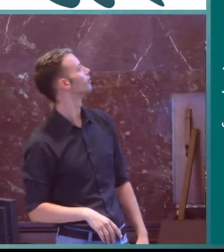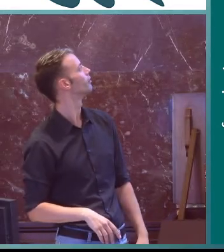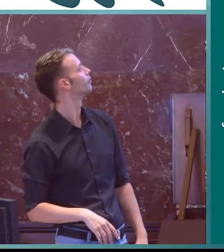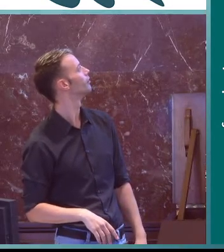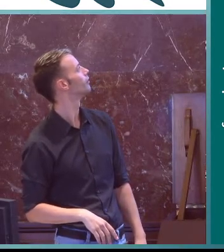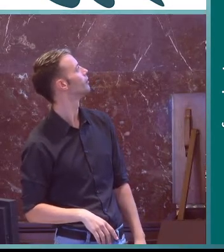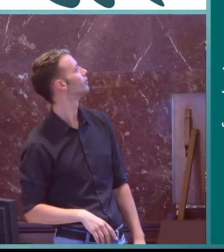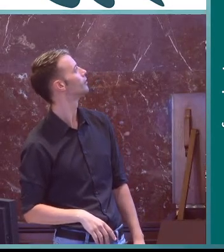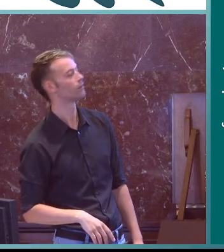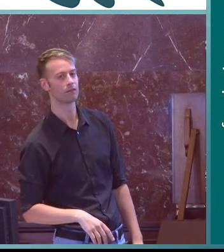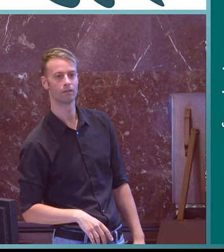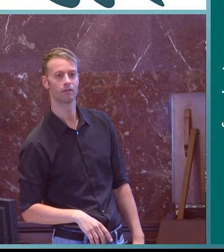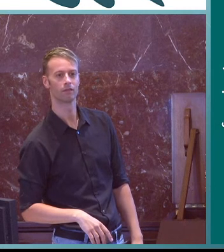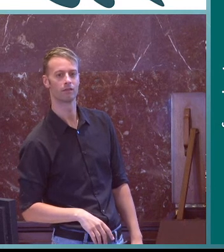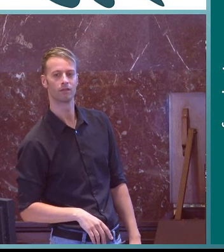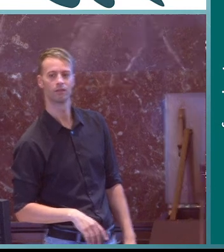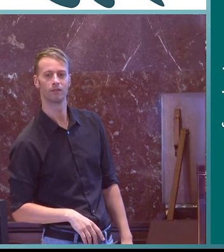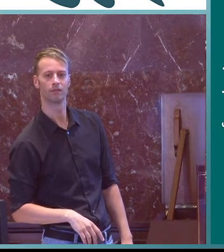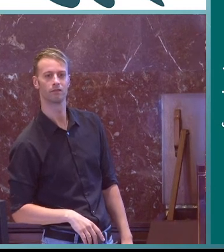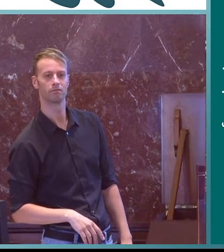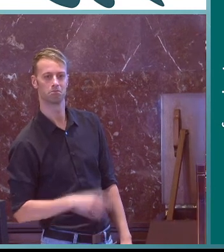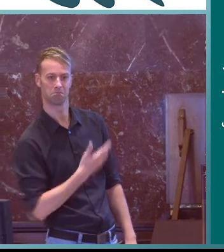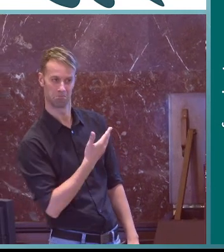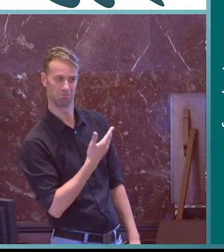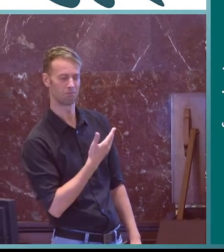esta conversación suele pasar seguro mil veces o os ha pasado